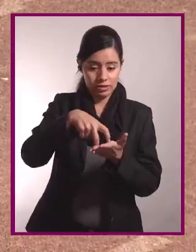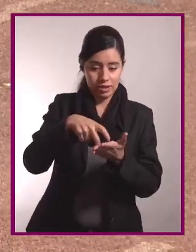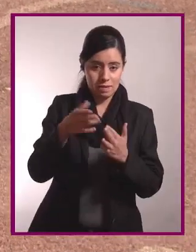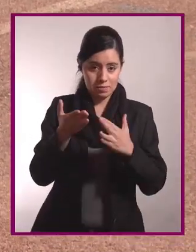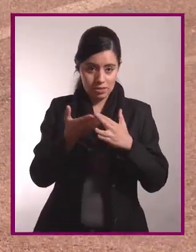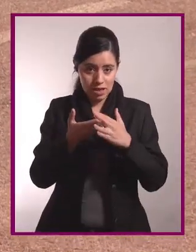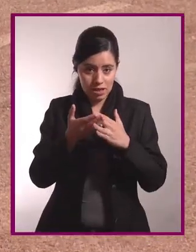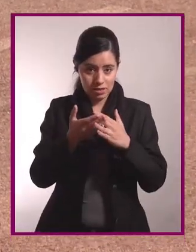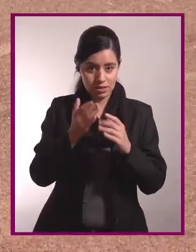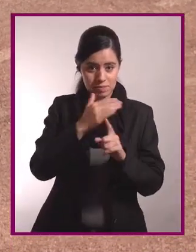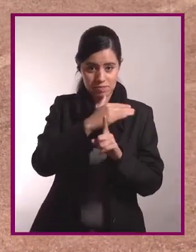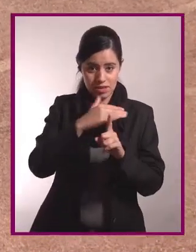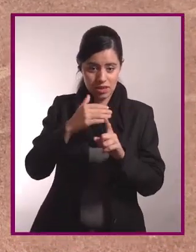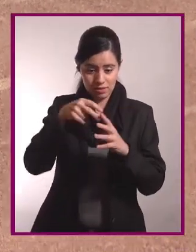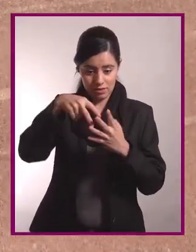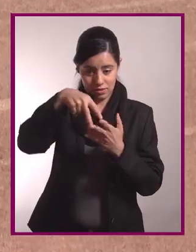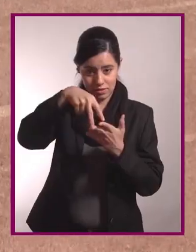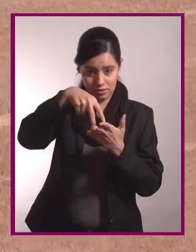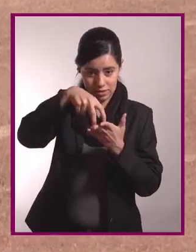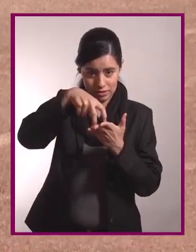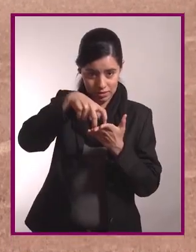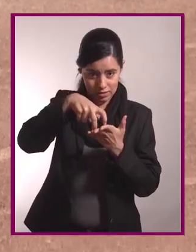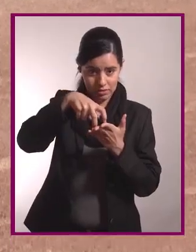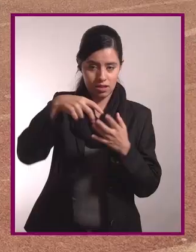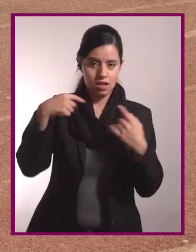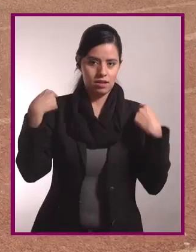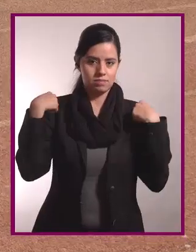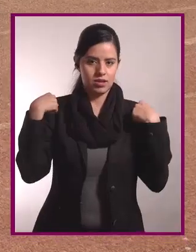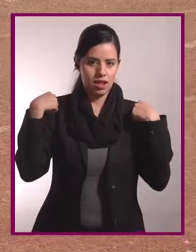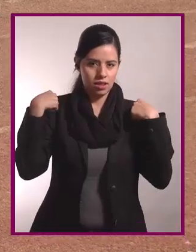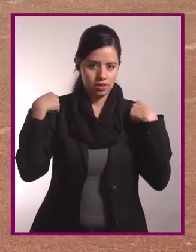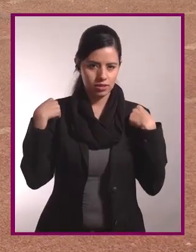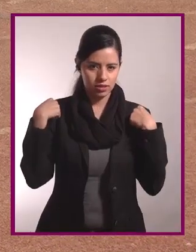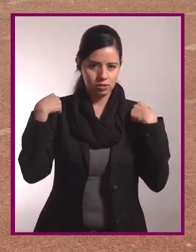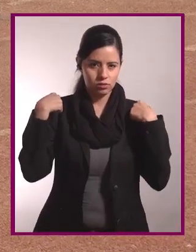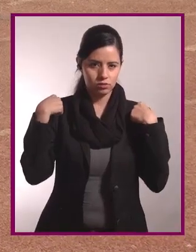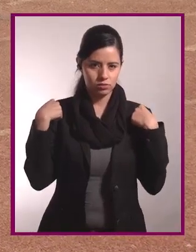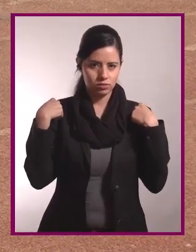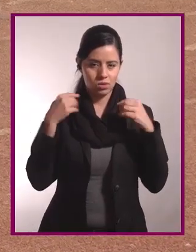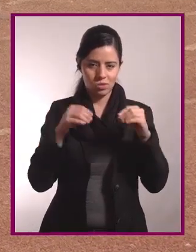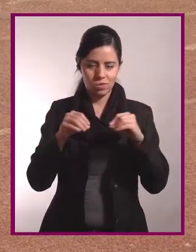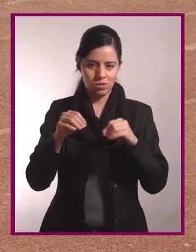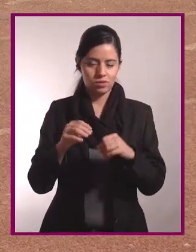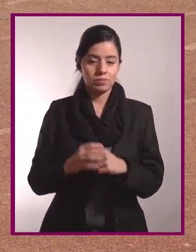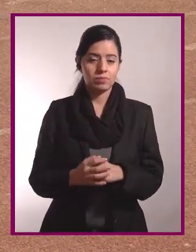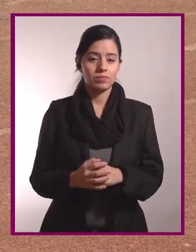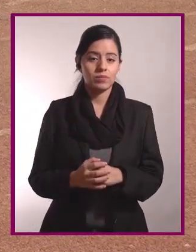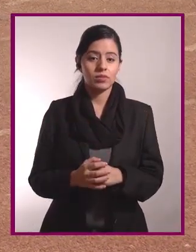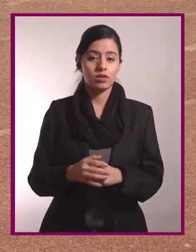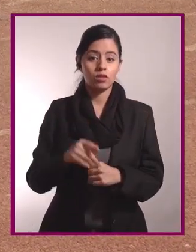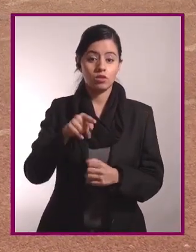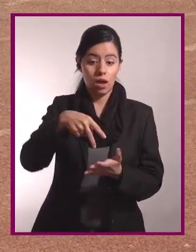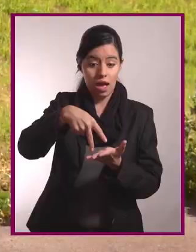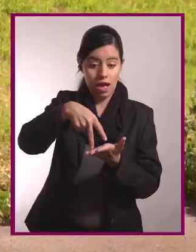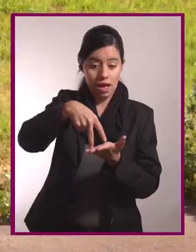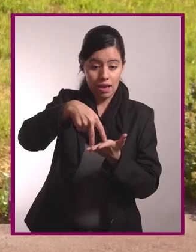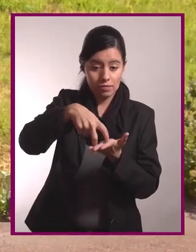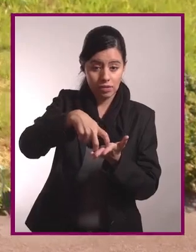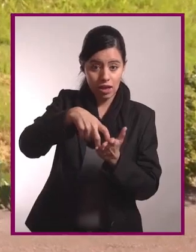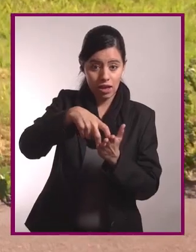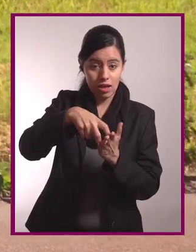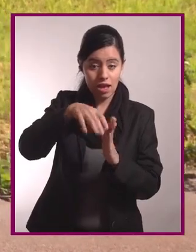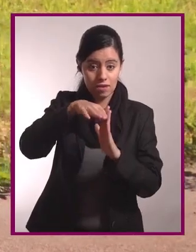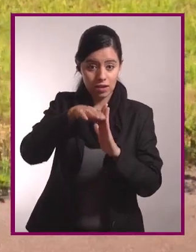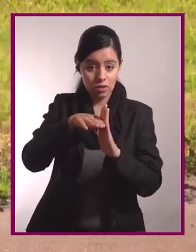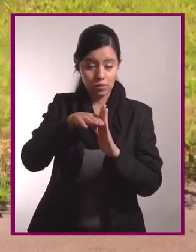la flexión de la pierna y subimos. La espalda lo más derecho posible y subimos. Entre